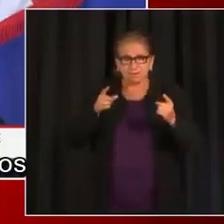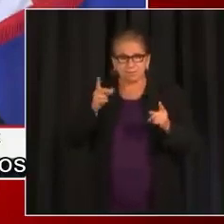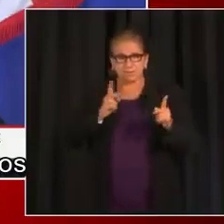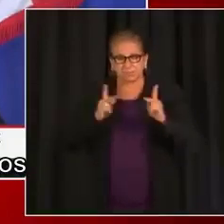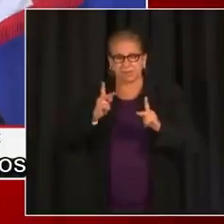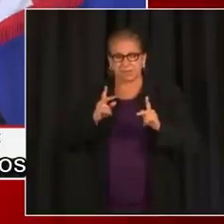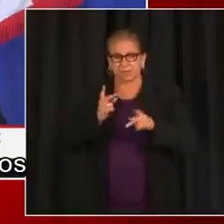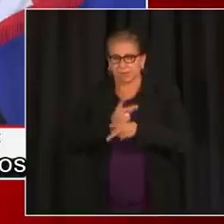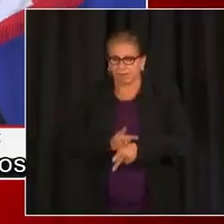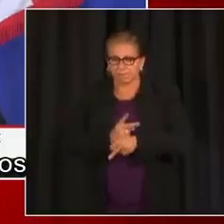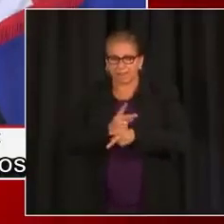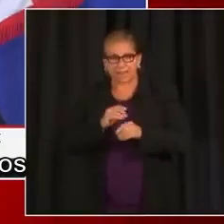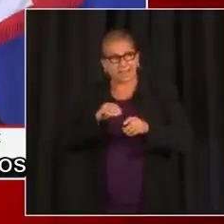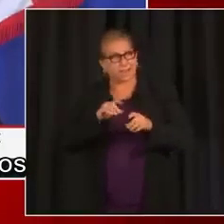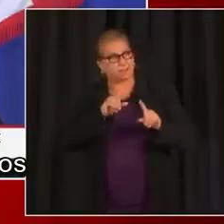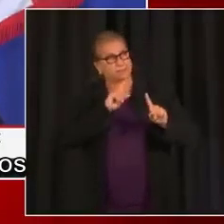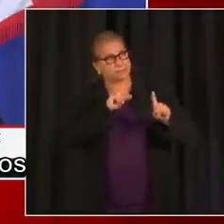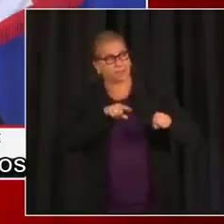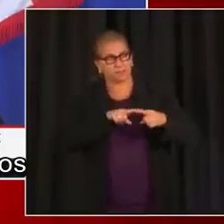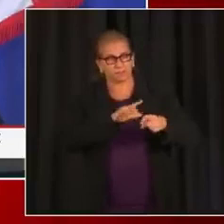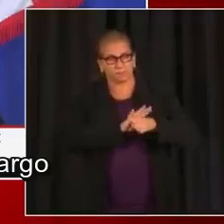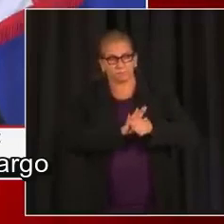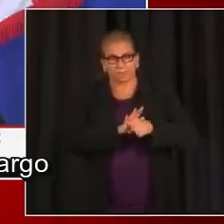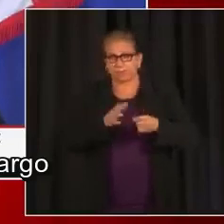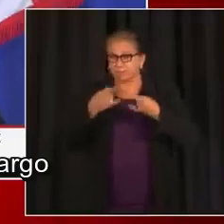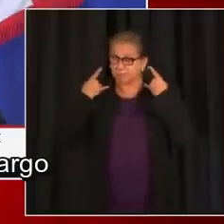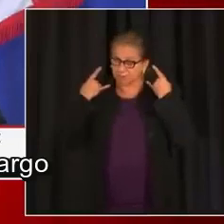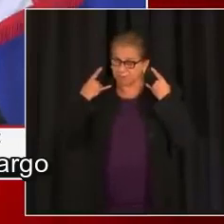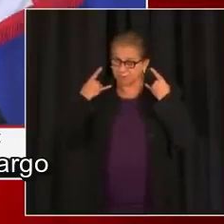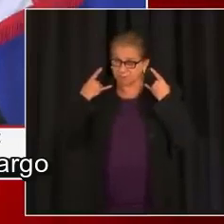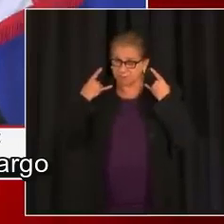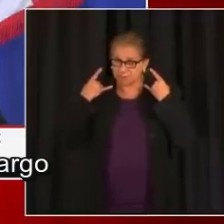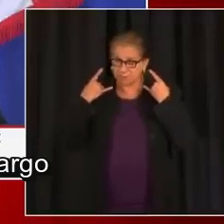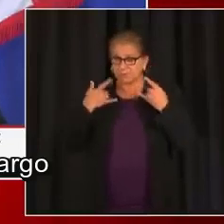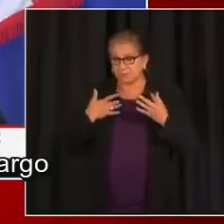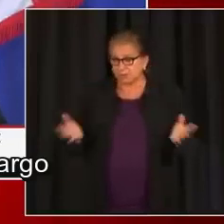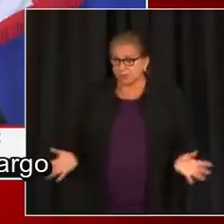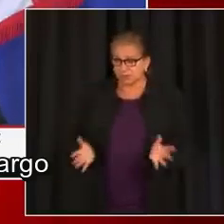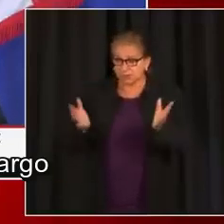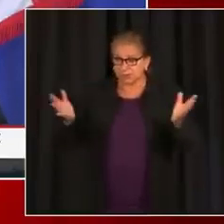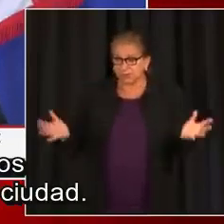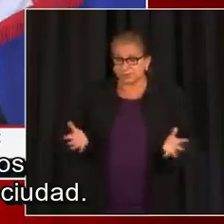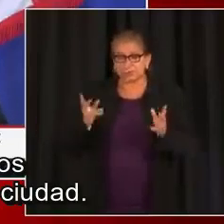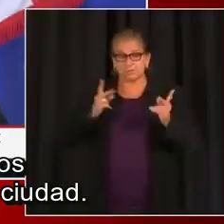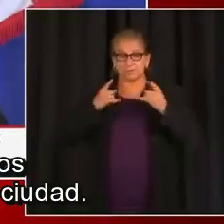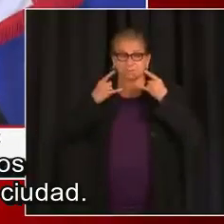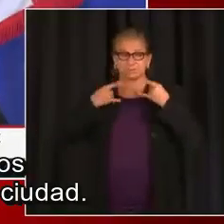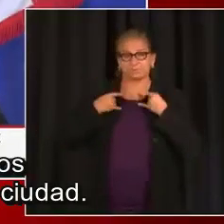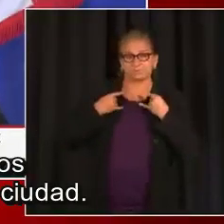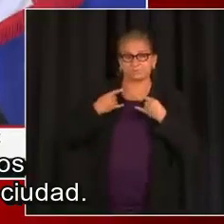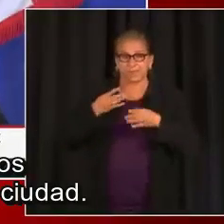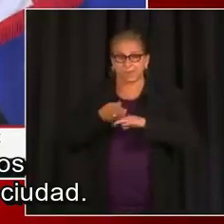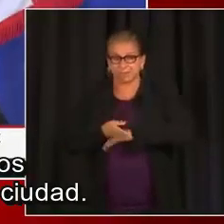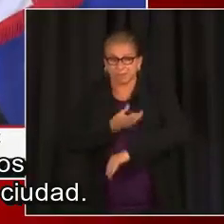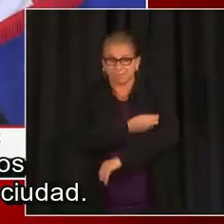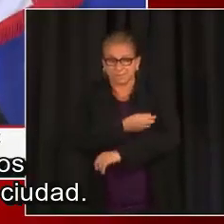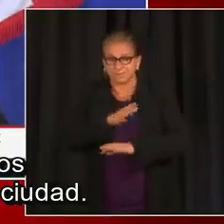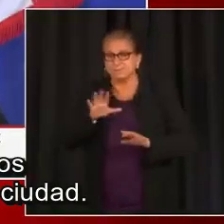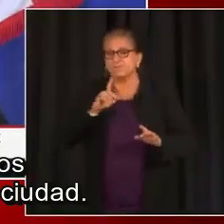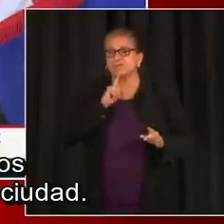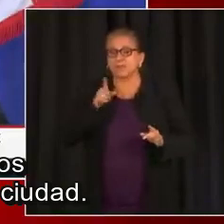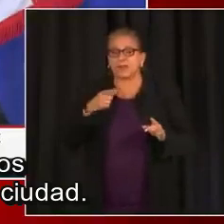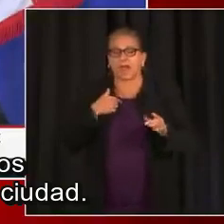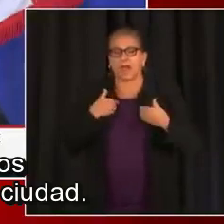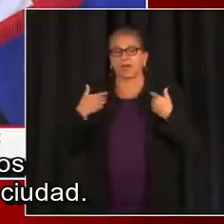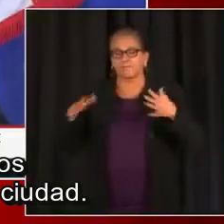Todos reconocemos que somos responsables en esto y que las cosas han cambiado a lo largo de esta pandemia, que hemos tenido que adaptarnos para hacer